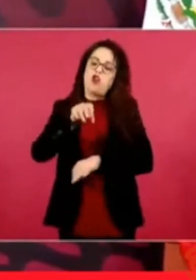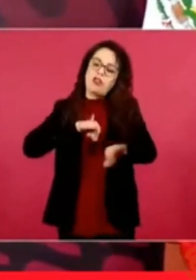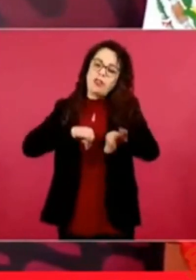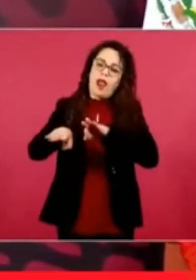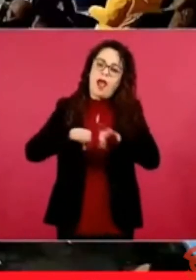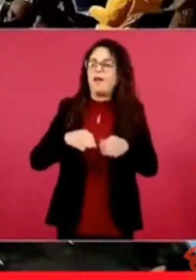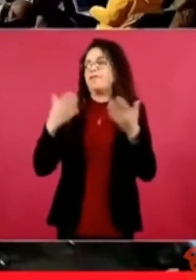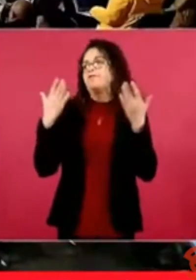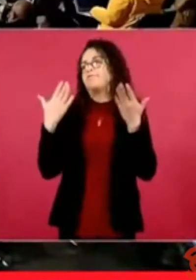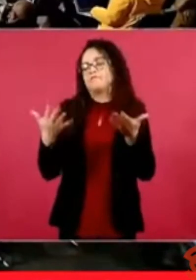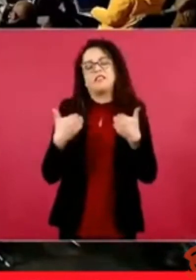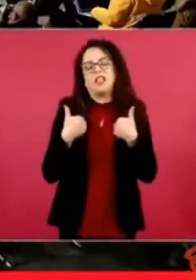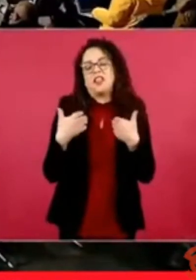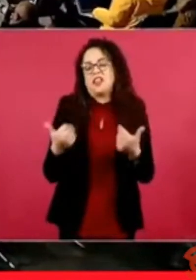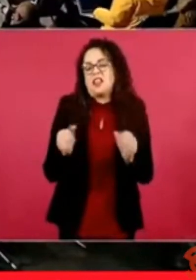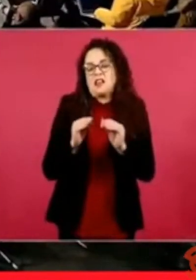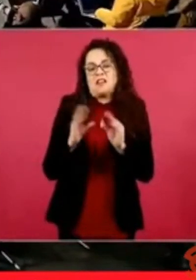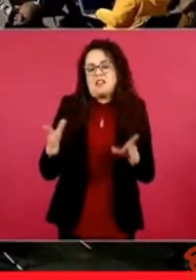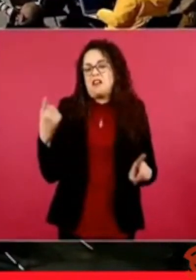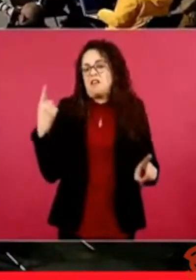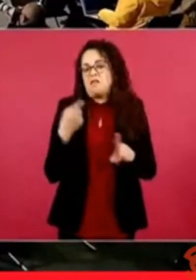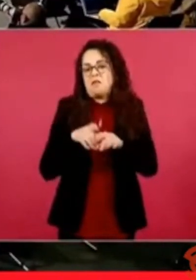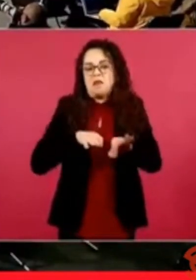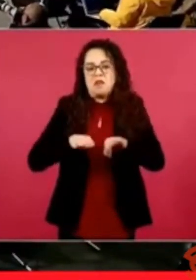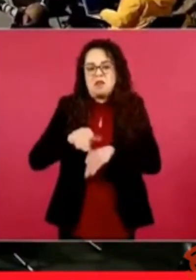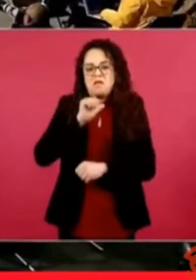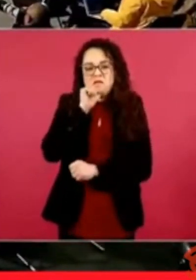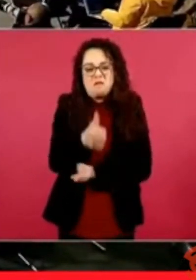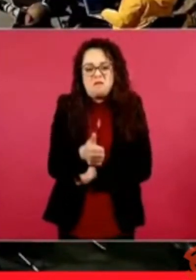a que desde que el mundo es mundo